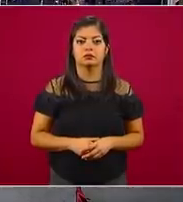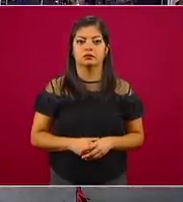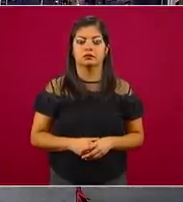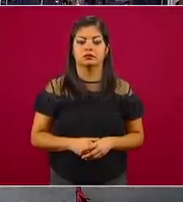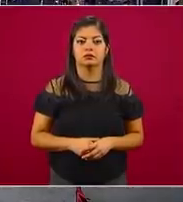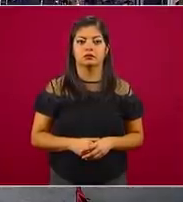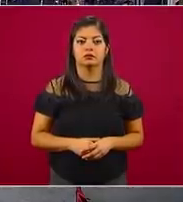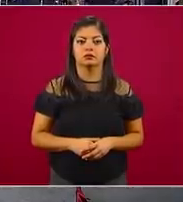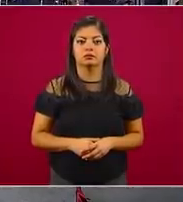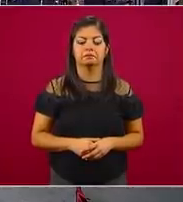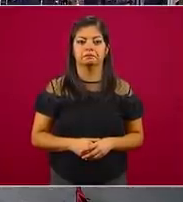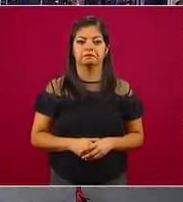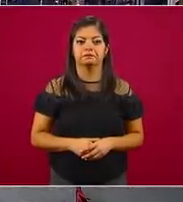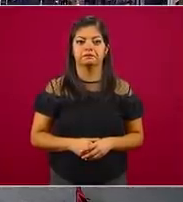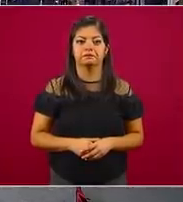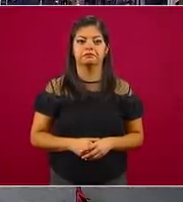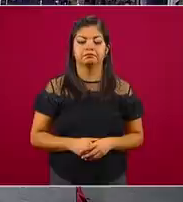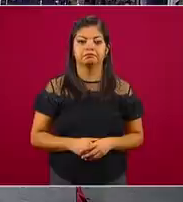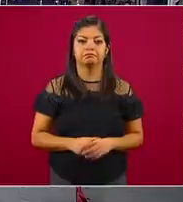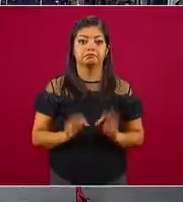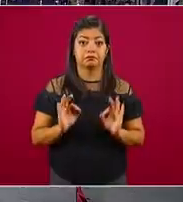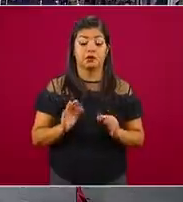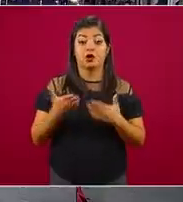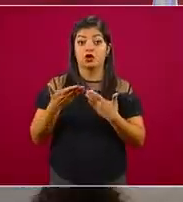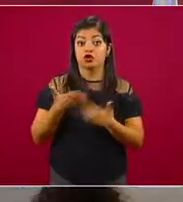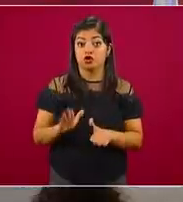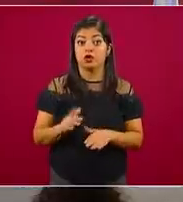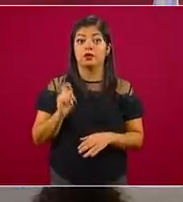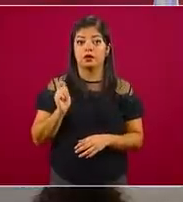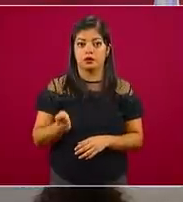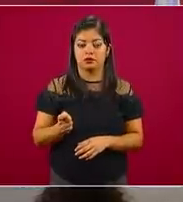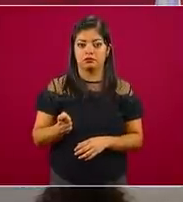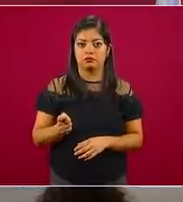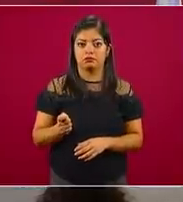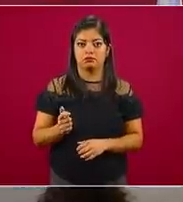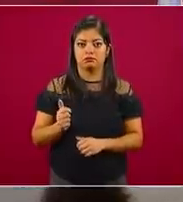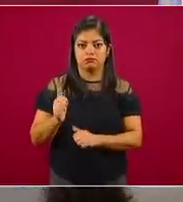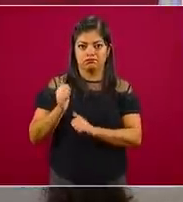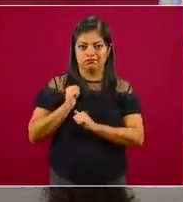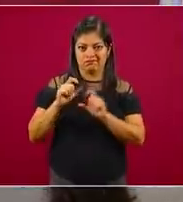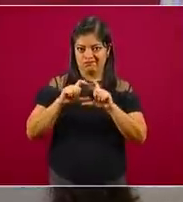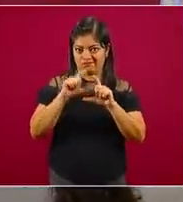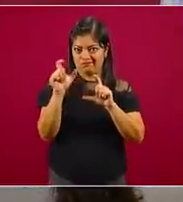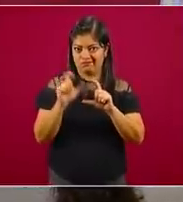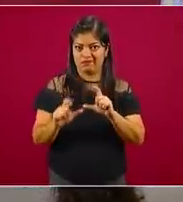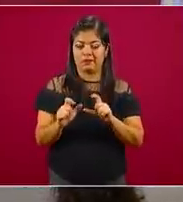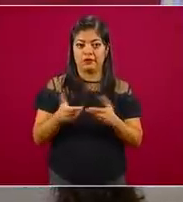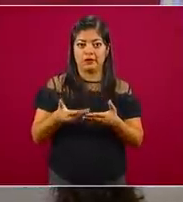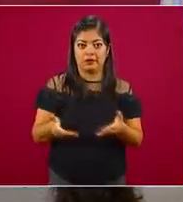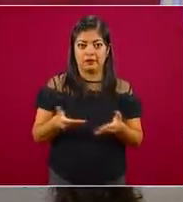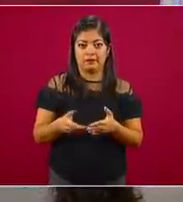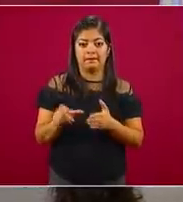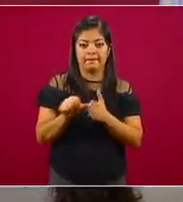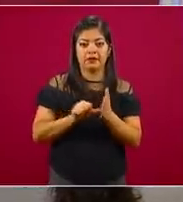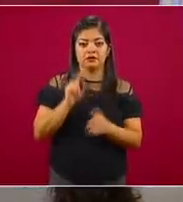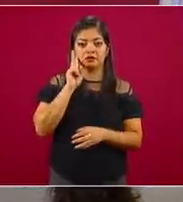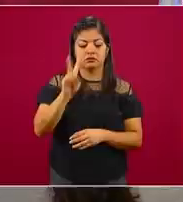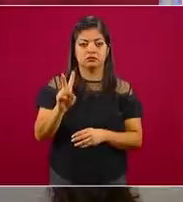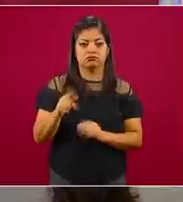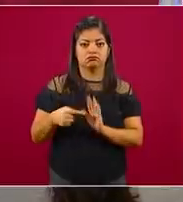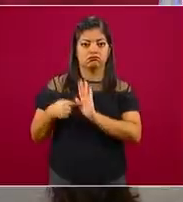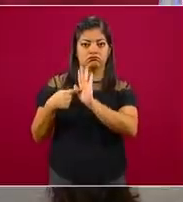Bien, el avance de la Guardia Nacional en el presente mes lo vemos aquí.